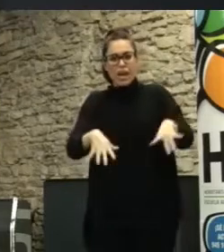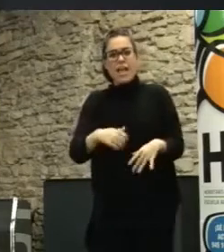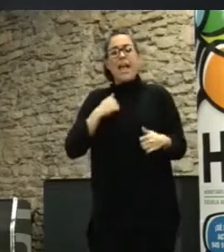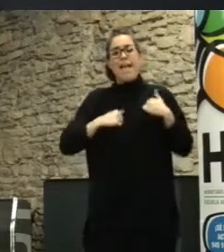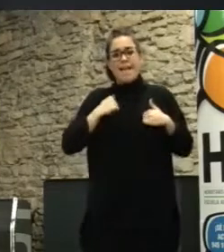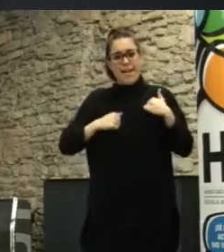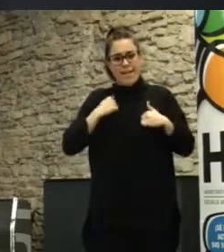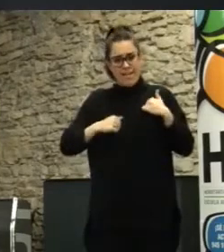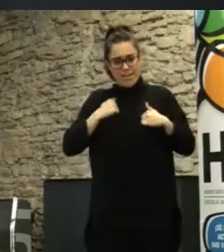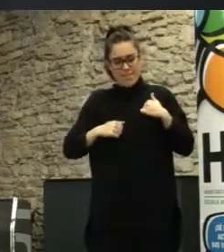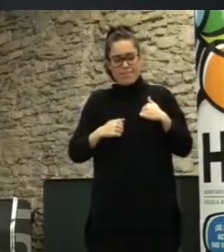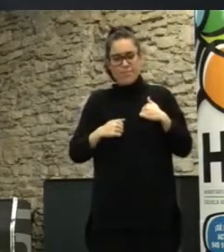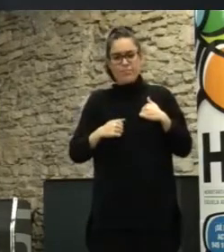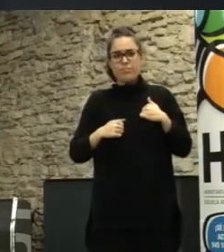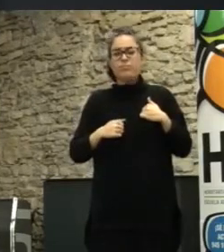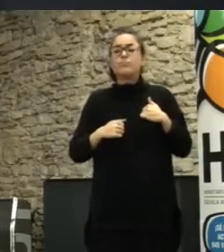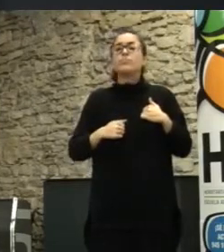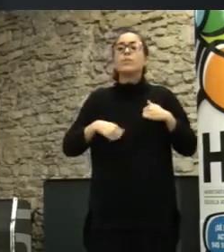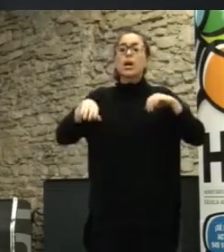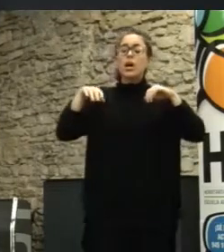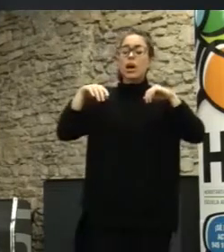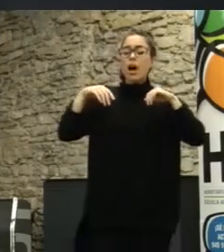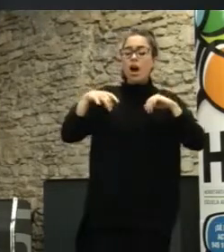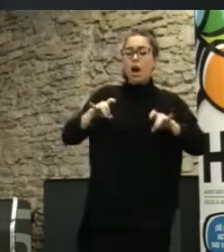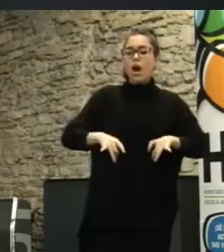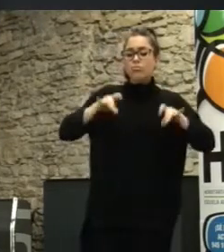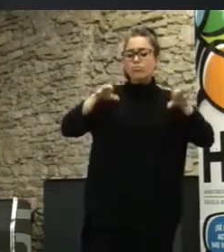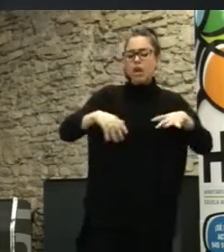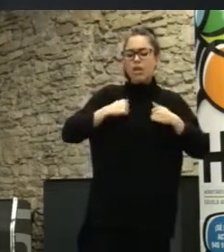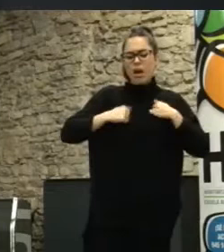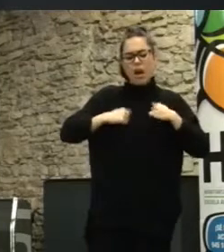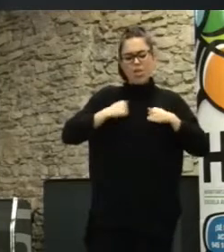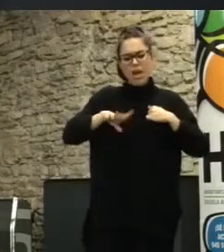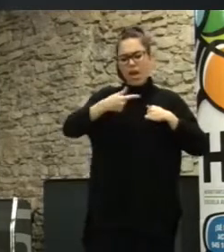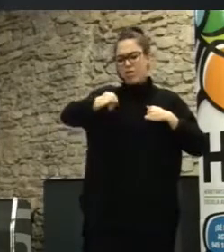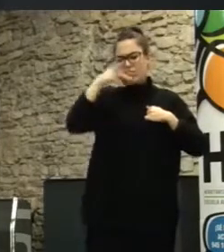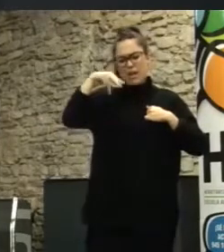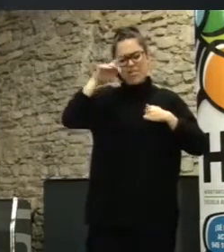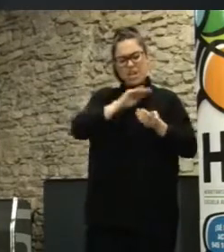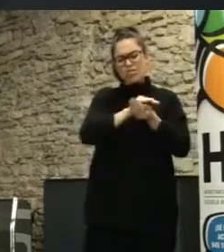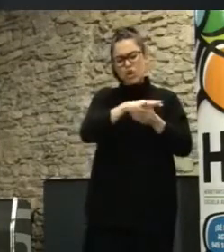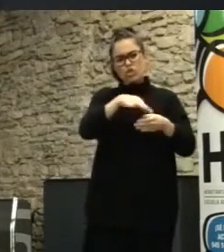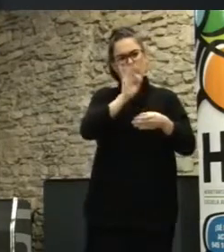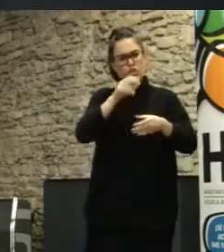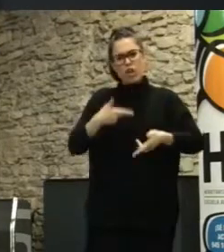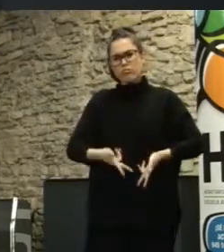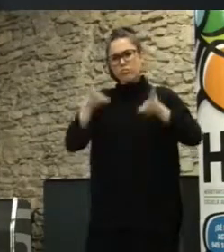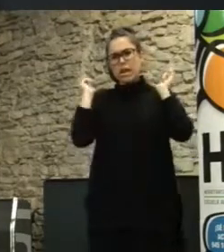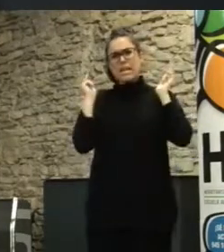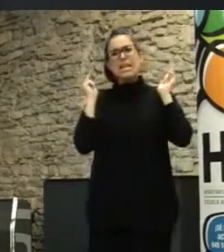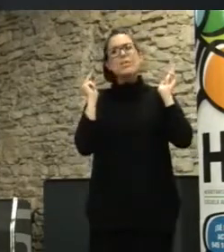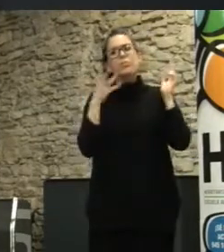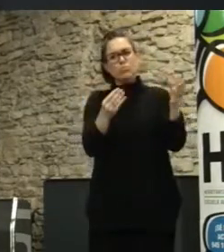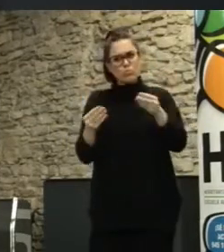posiblemente Australia y Canadá sean los países con más proyectos interesantes de democracia por sorteo y deliberativa y aleatoria.